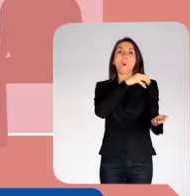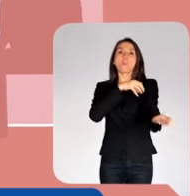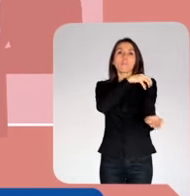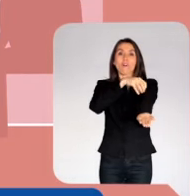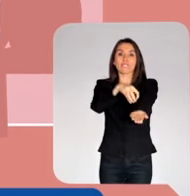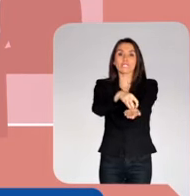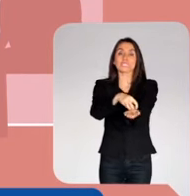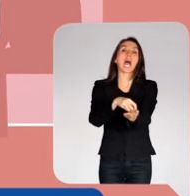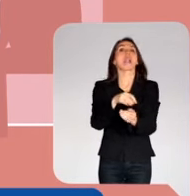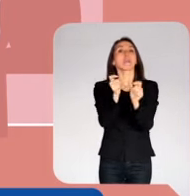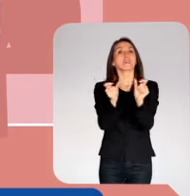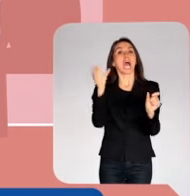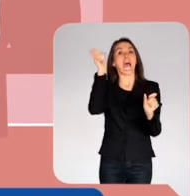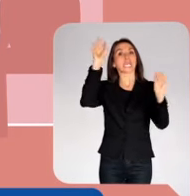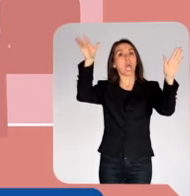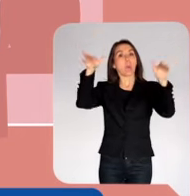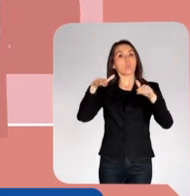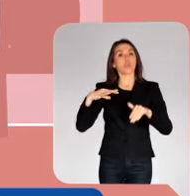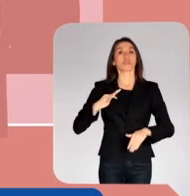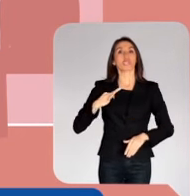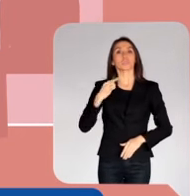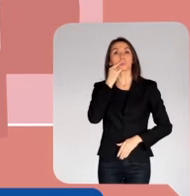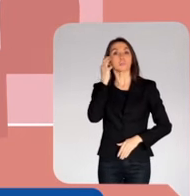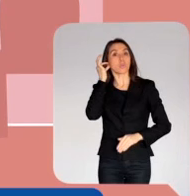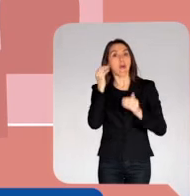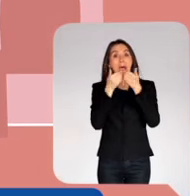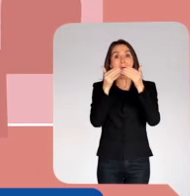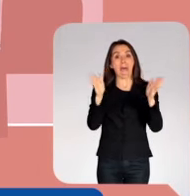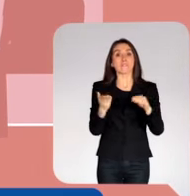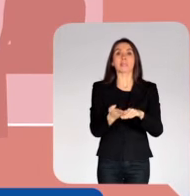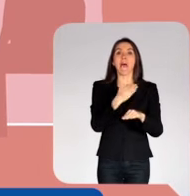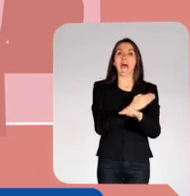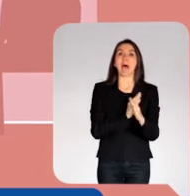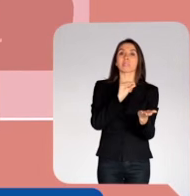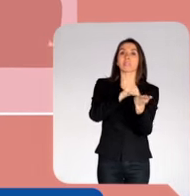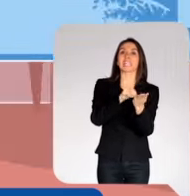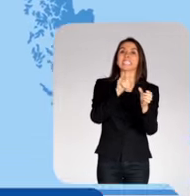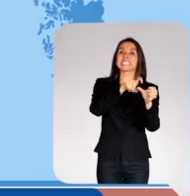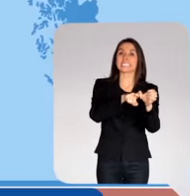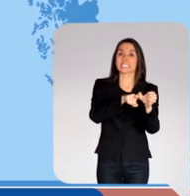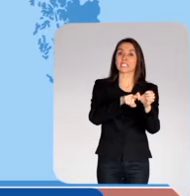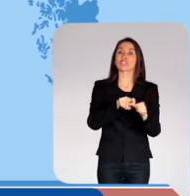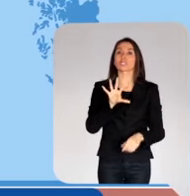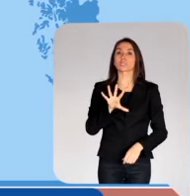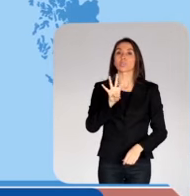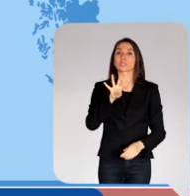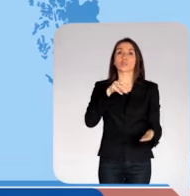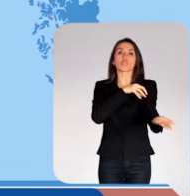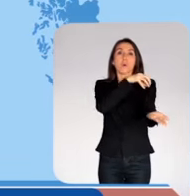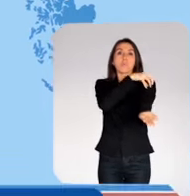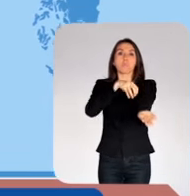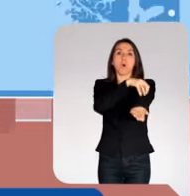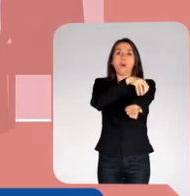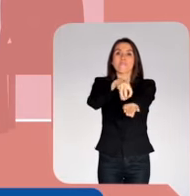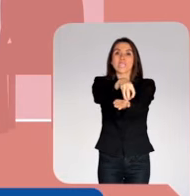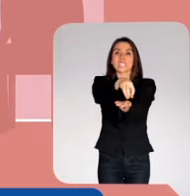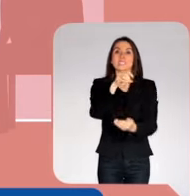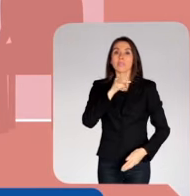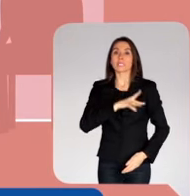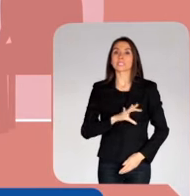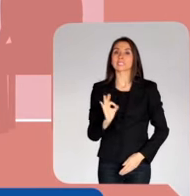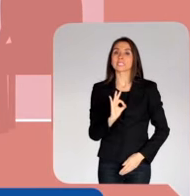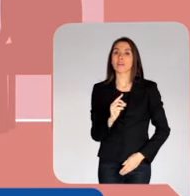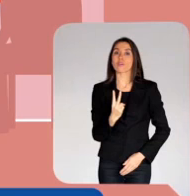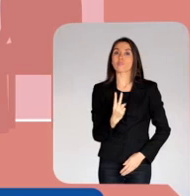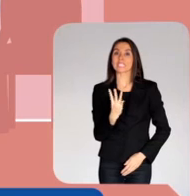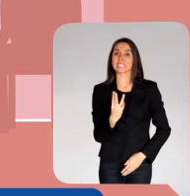reunión pública y abierta de ciudadanas y ciudadanos previamente inscritos a realizarse en las 54 provincias de Chile el sábado 23